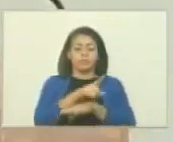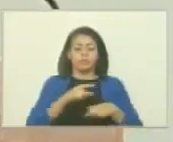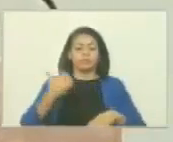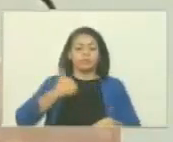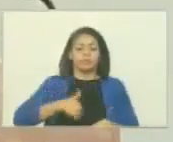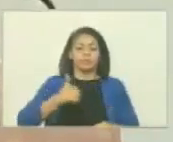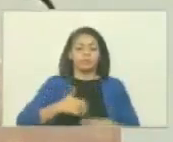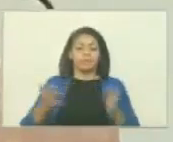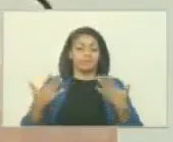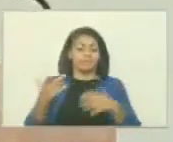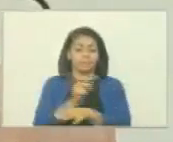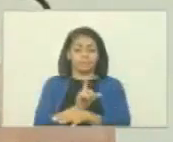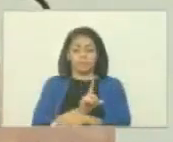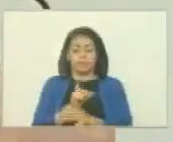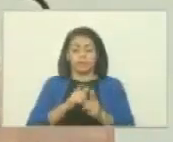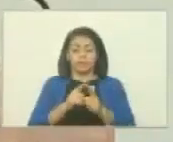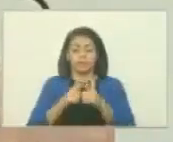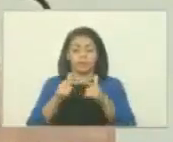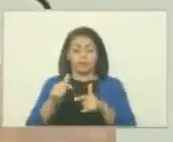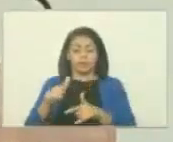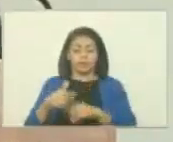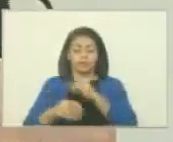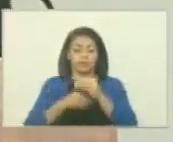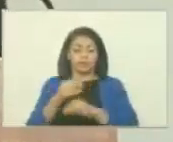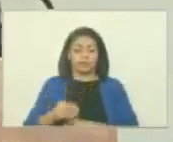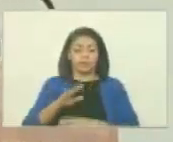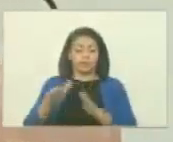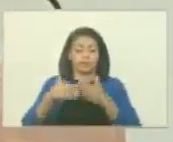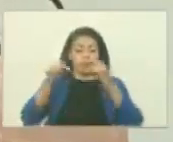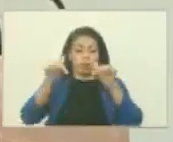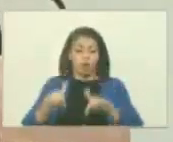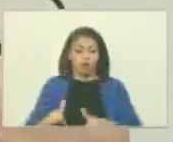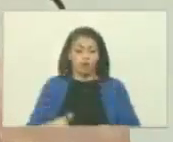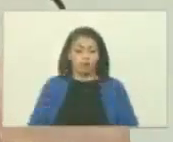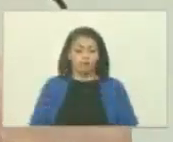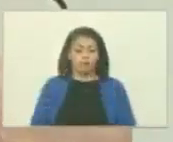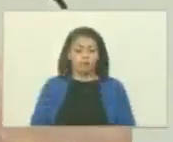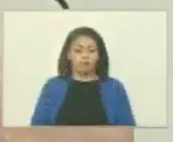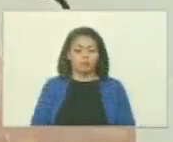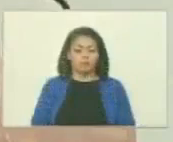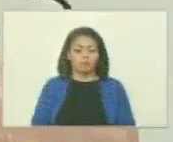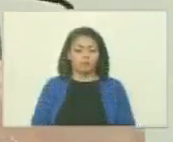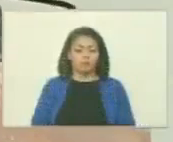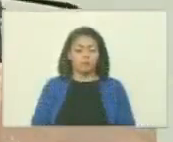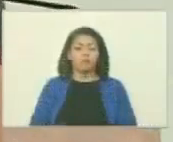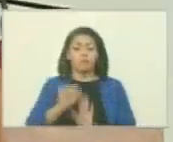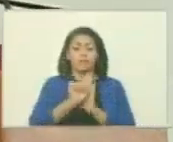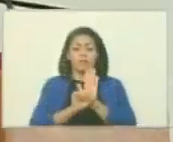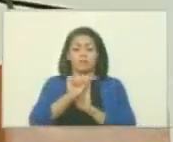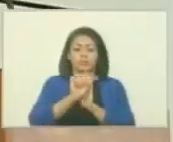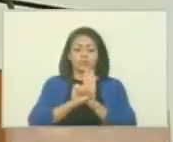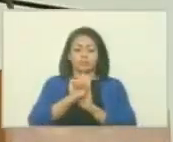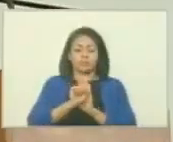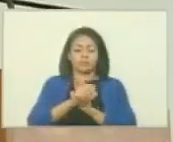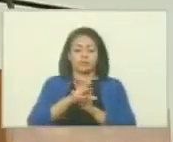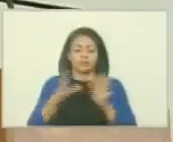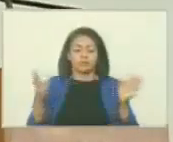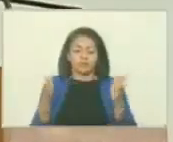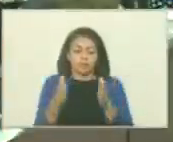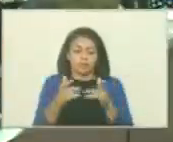apurar para que estuviéramos hoy acá para que el símbolo pequeño